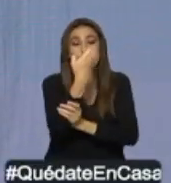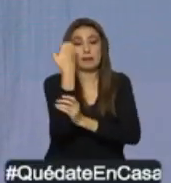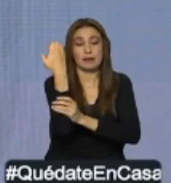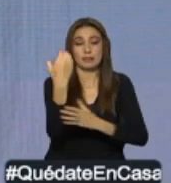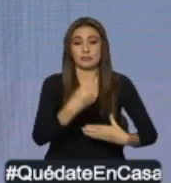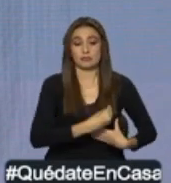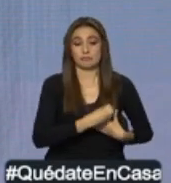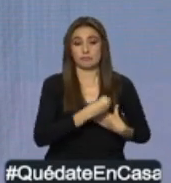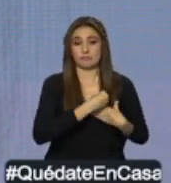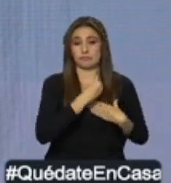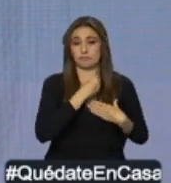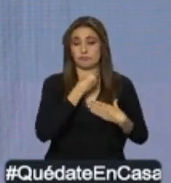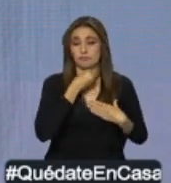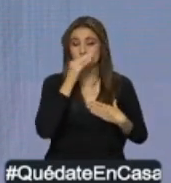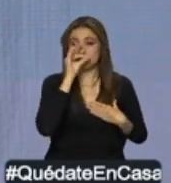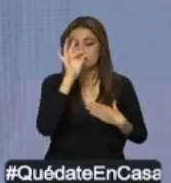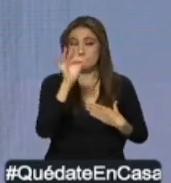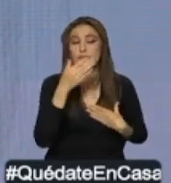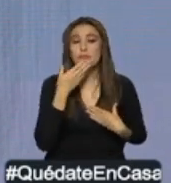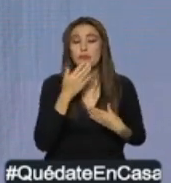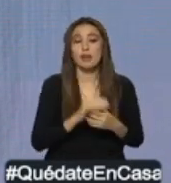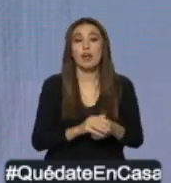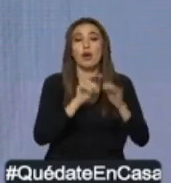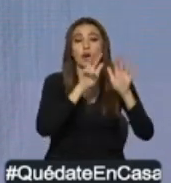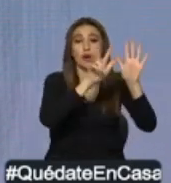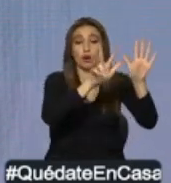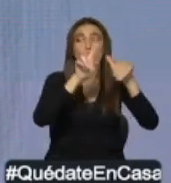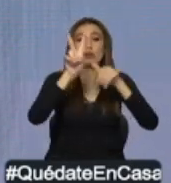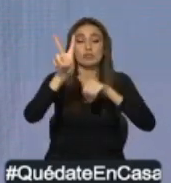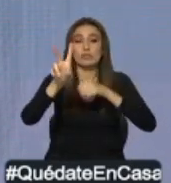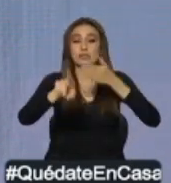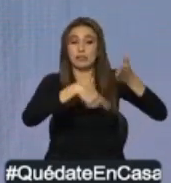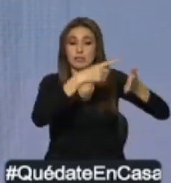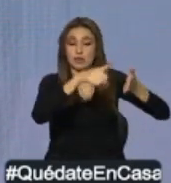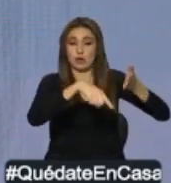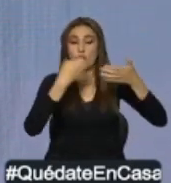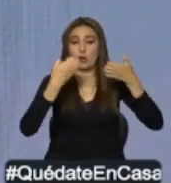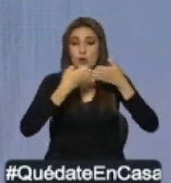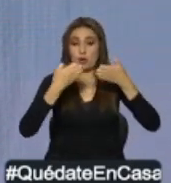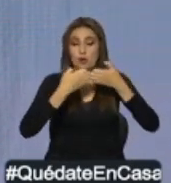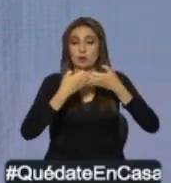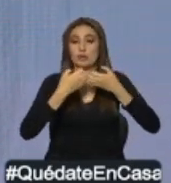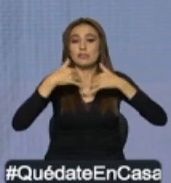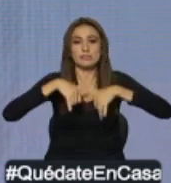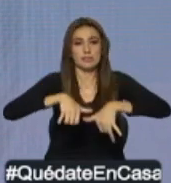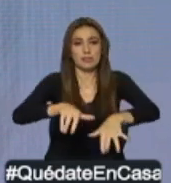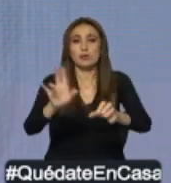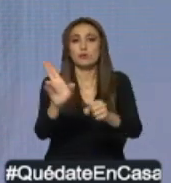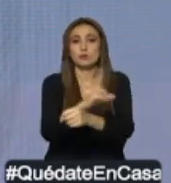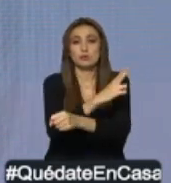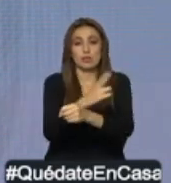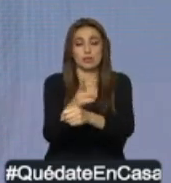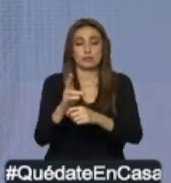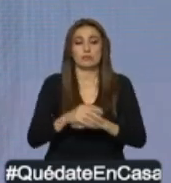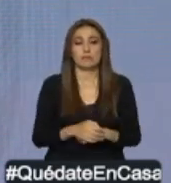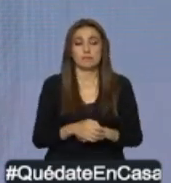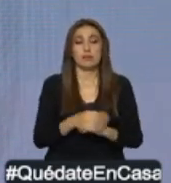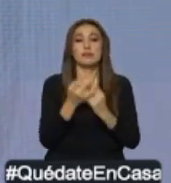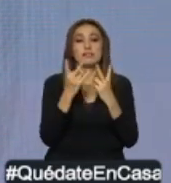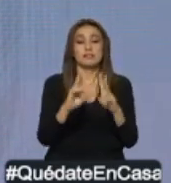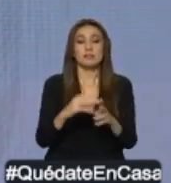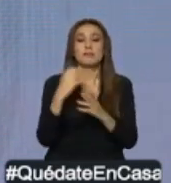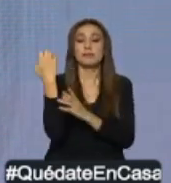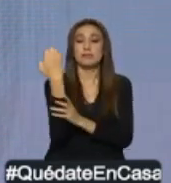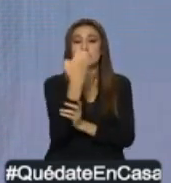y que se cuentan con 82 ventiladores en UCI. Esta tiene también una emergencia para